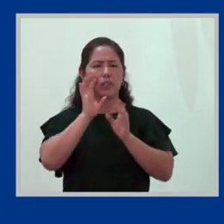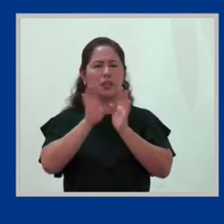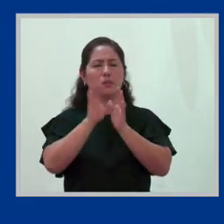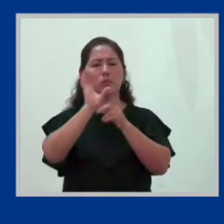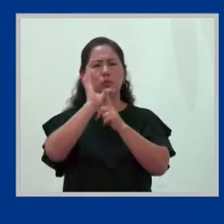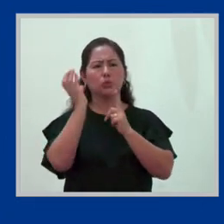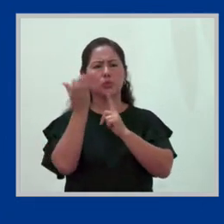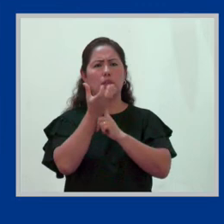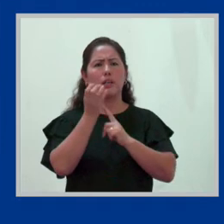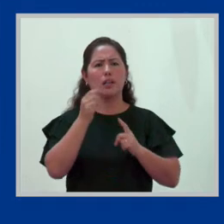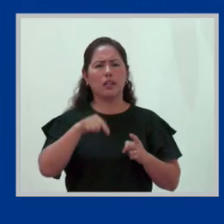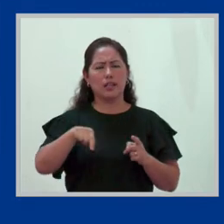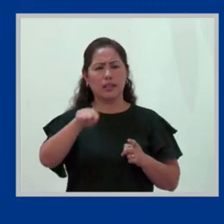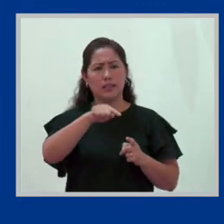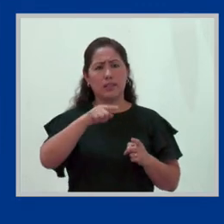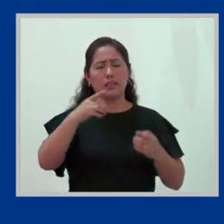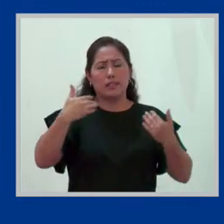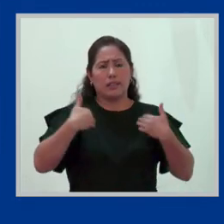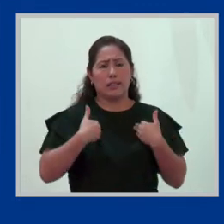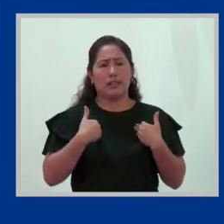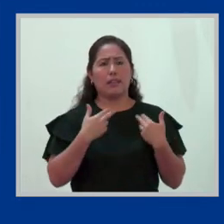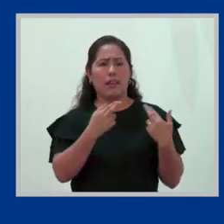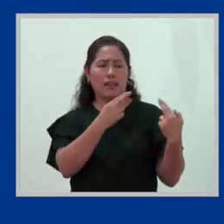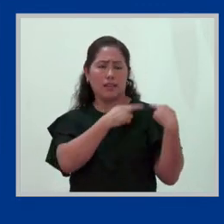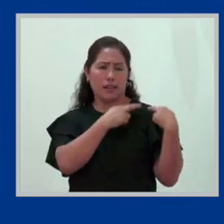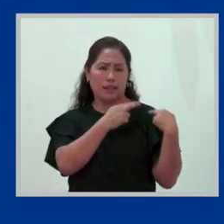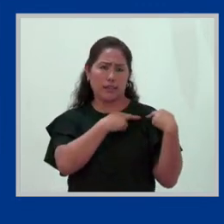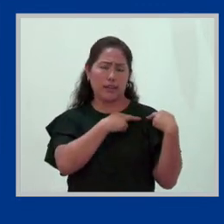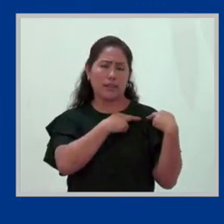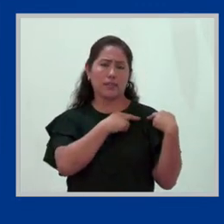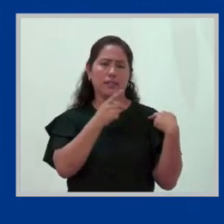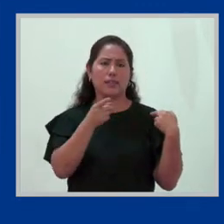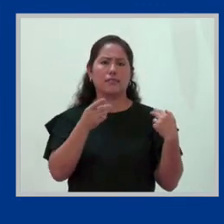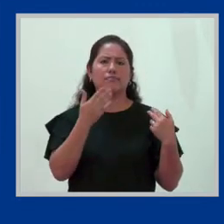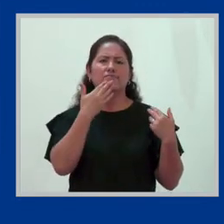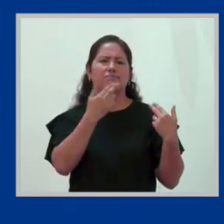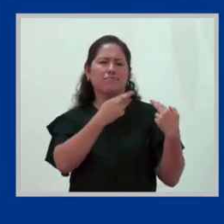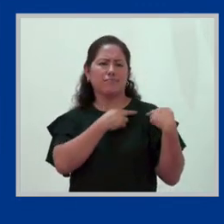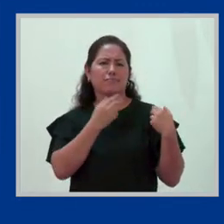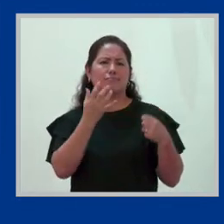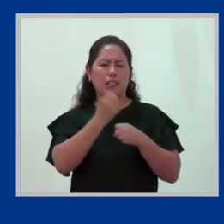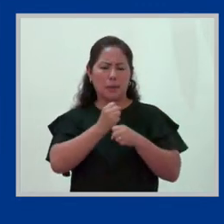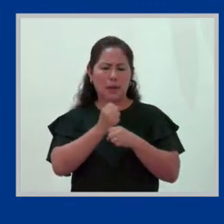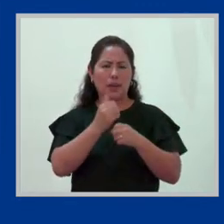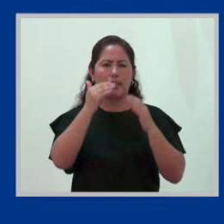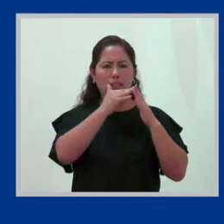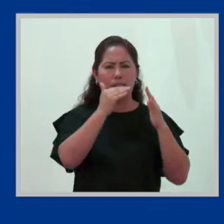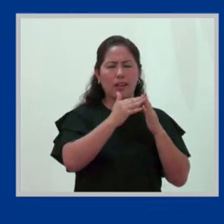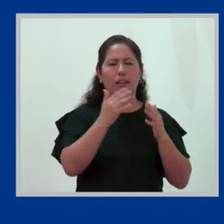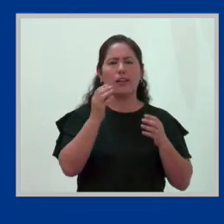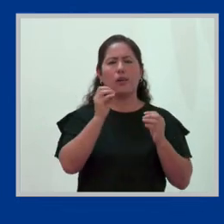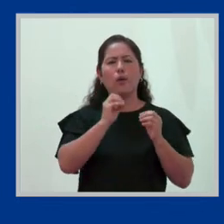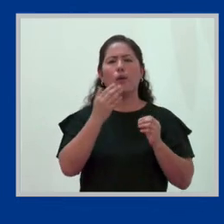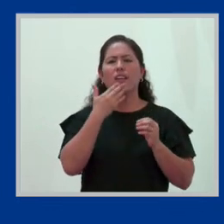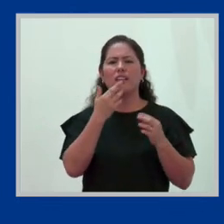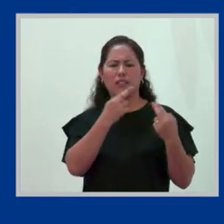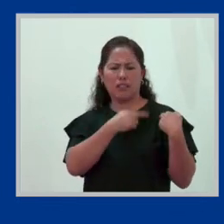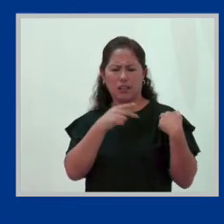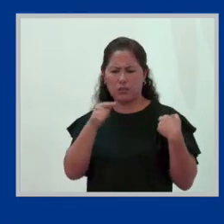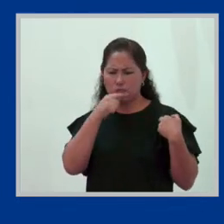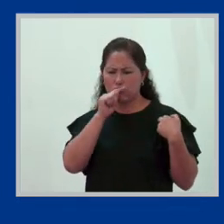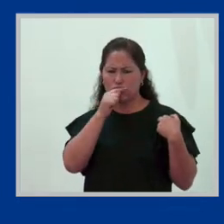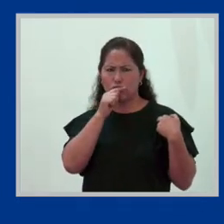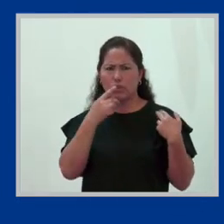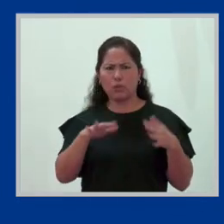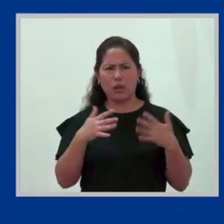e históricamente quienes tienen que encargarse de los quehaceres del hogar y de las labores de cuidado son las mujeres, entonces es